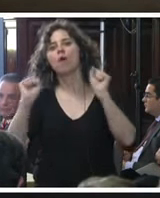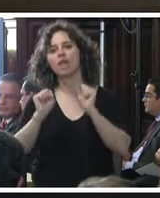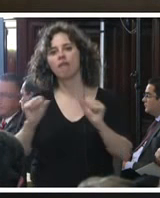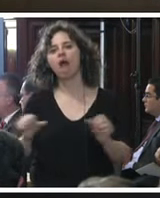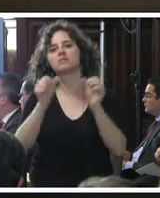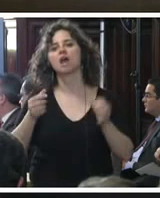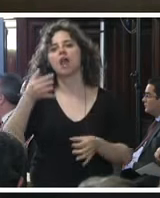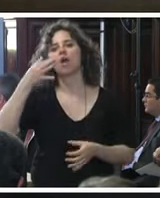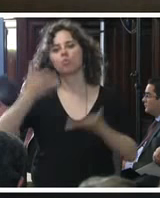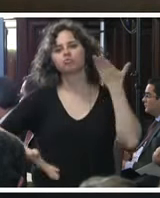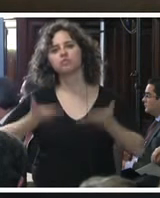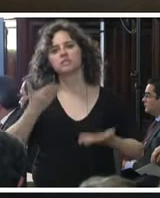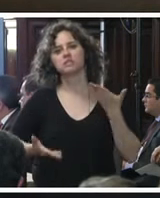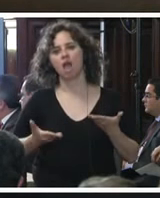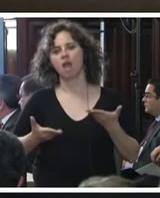justicia